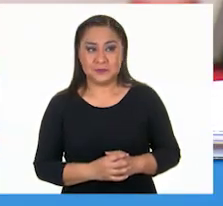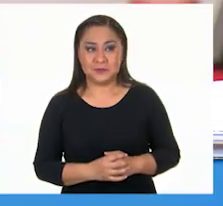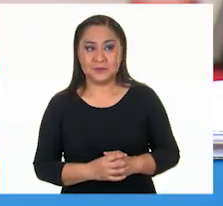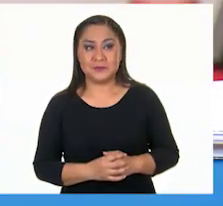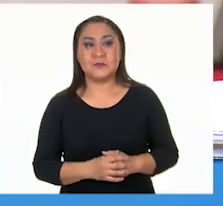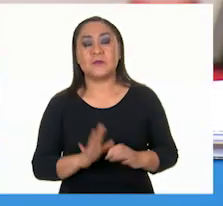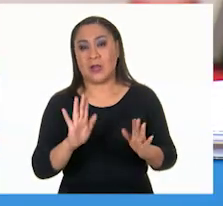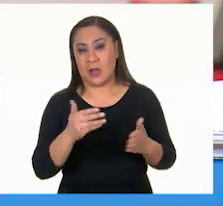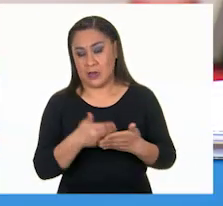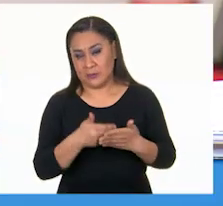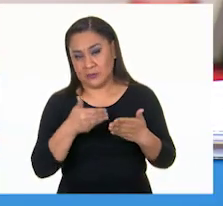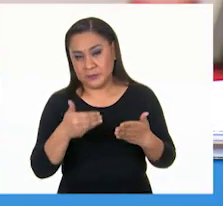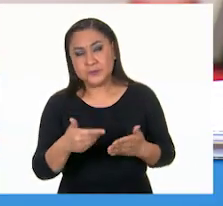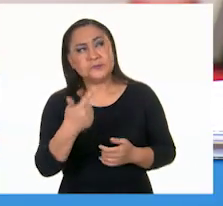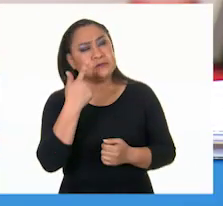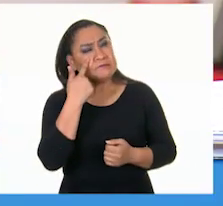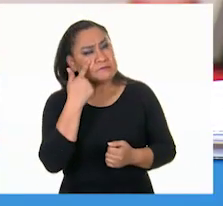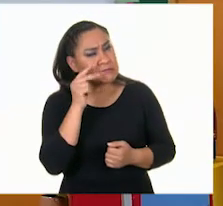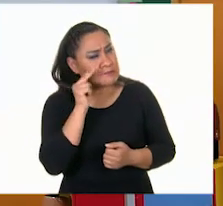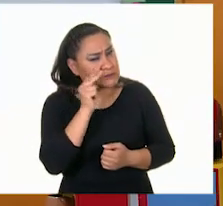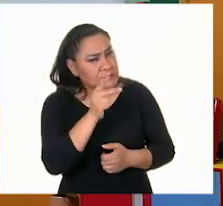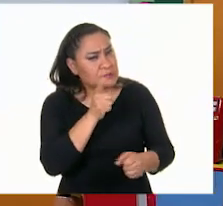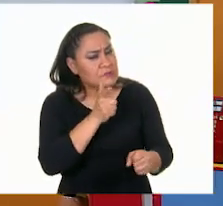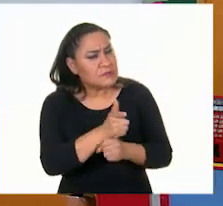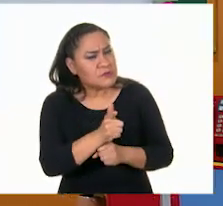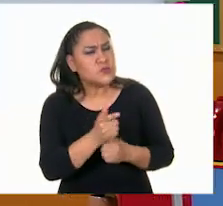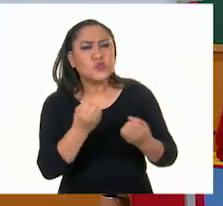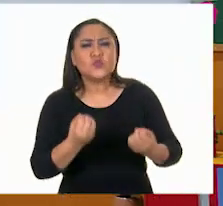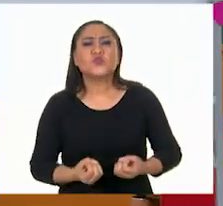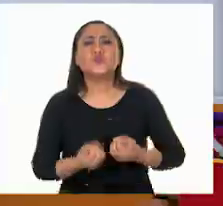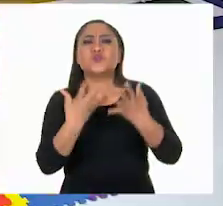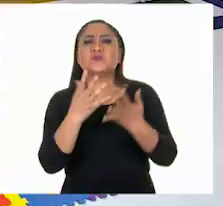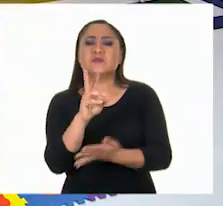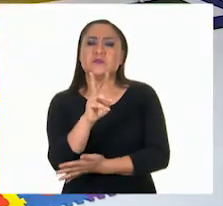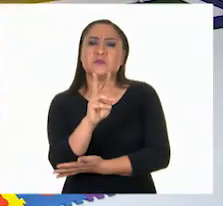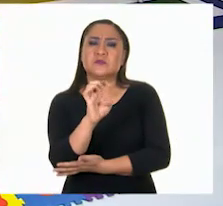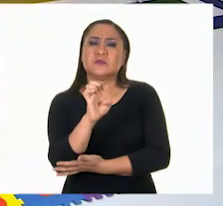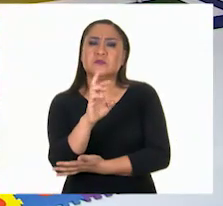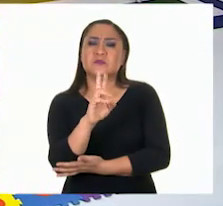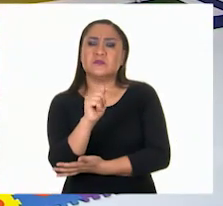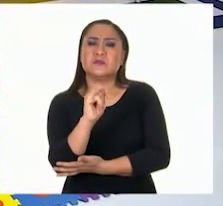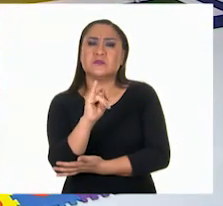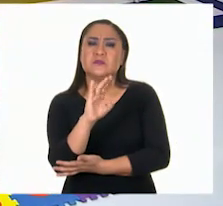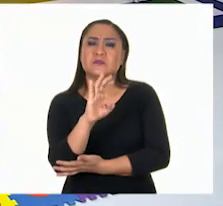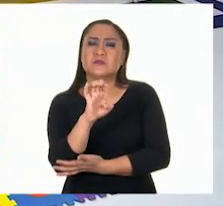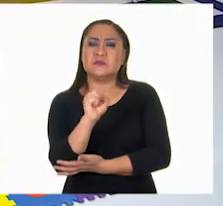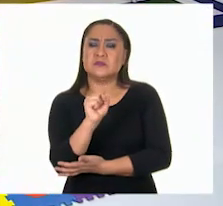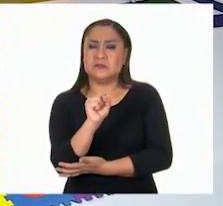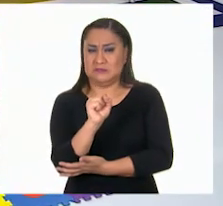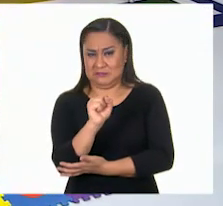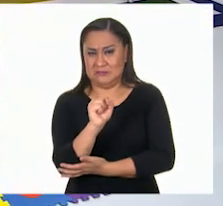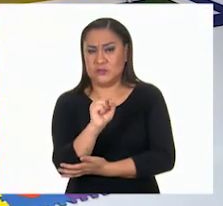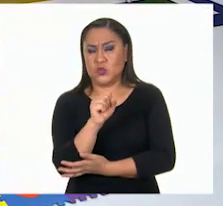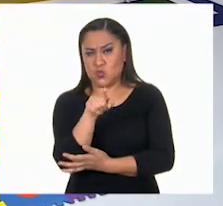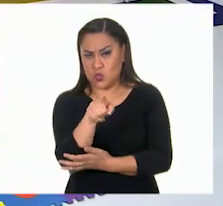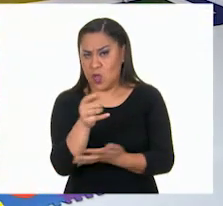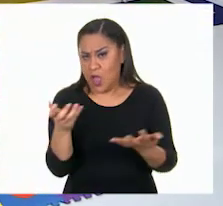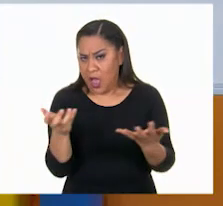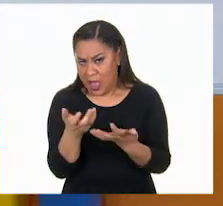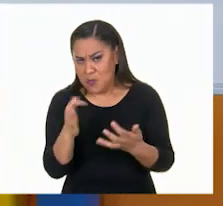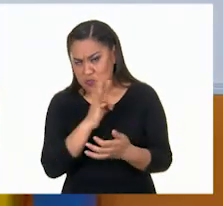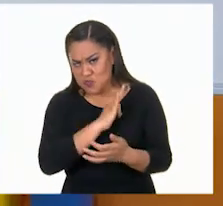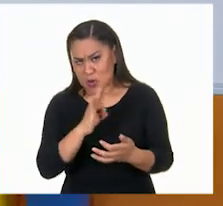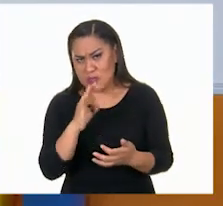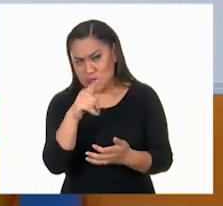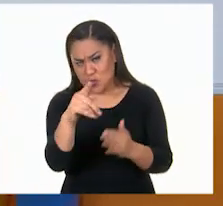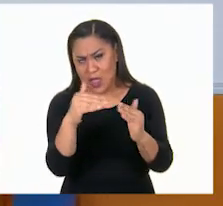Vamos a descubrir cuántos vértices. Niñas y niños, ustedes pueden hacer estas pirámides con palitos.